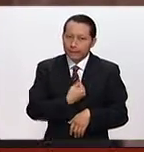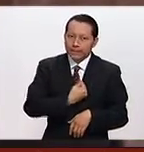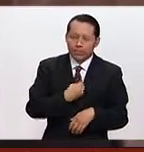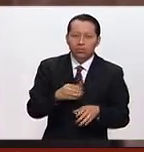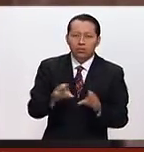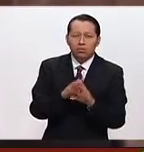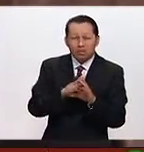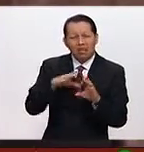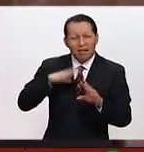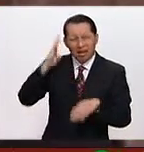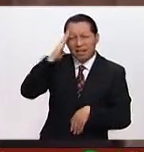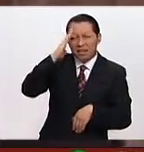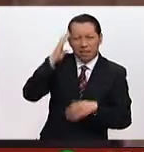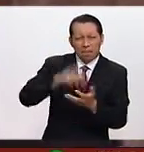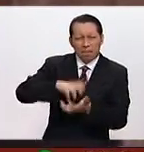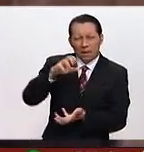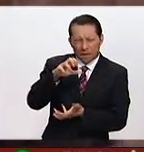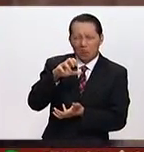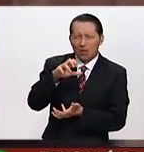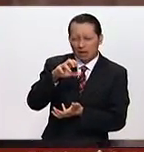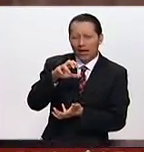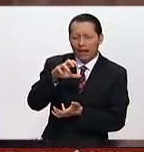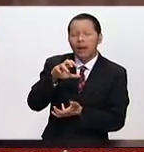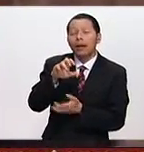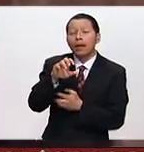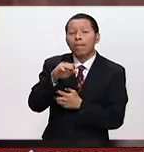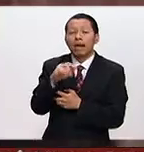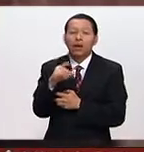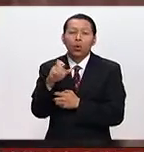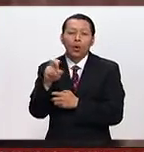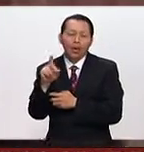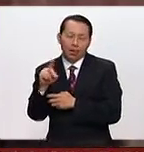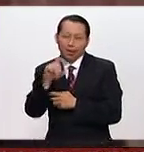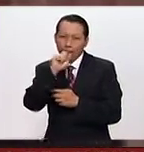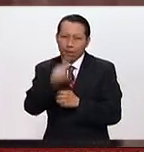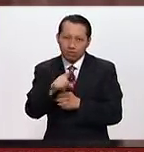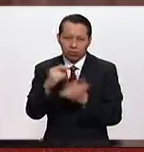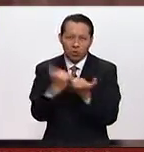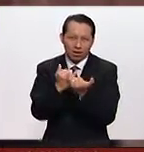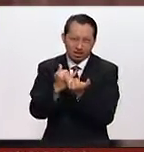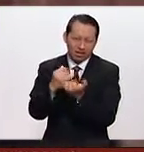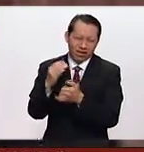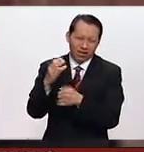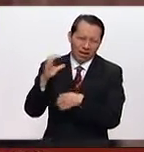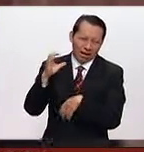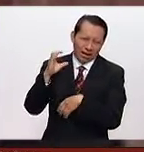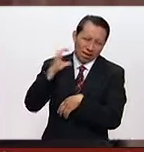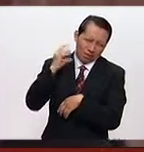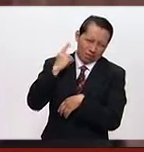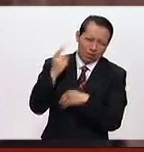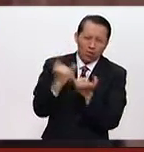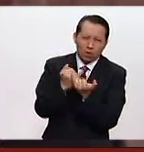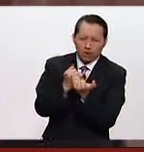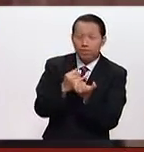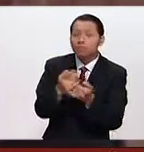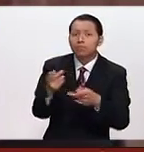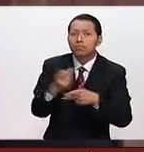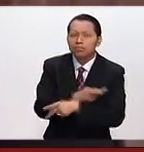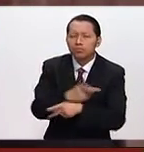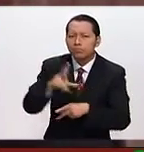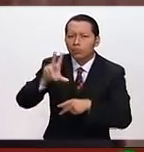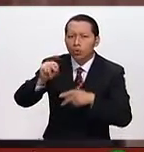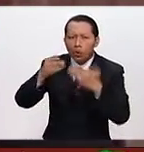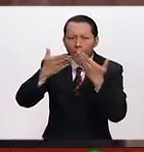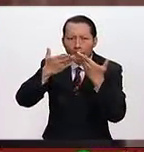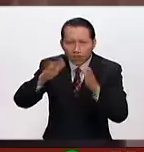del líder de la mayoría en el Senado, Mitch McConnell, y del presidente de la Cámara, Paul Ryan, no tuvieron un endoso claro y abierto en el